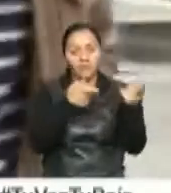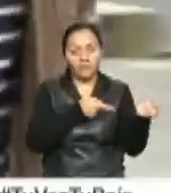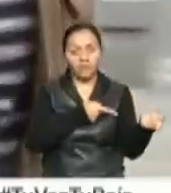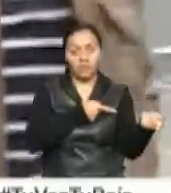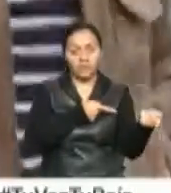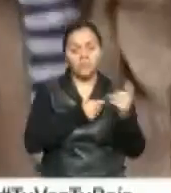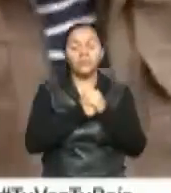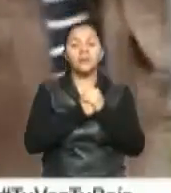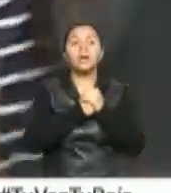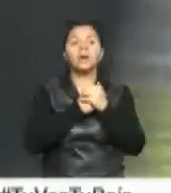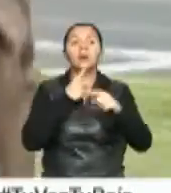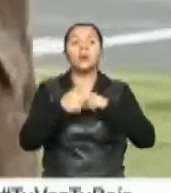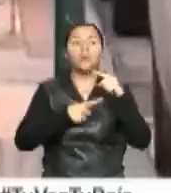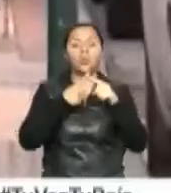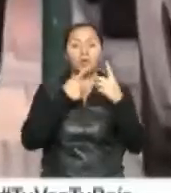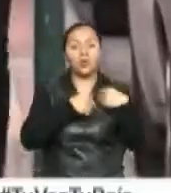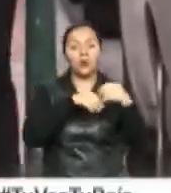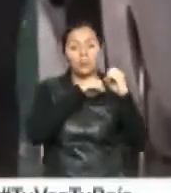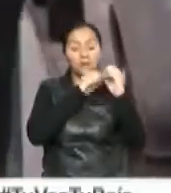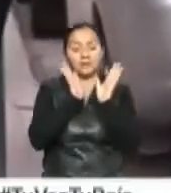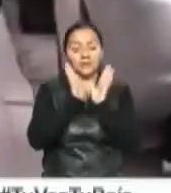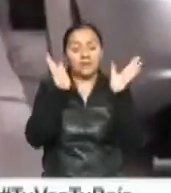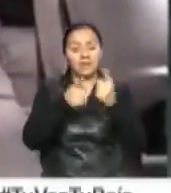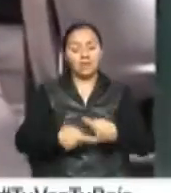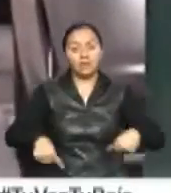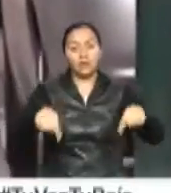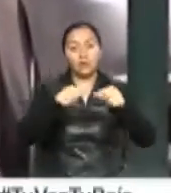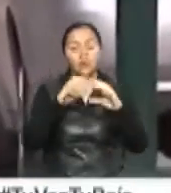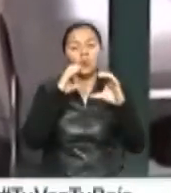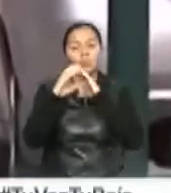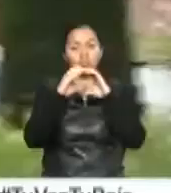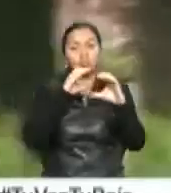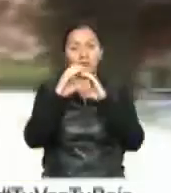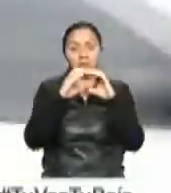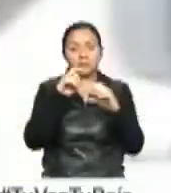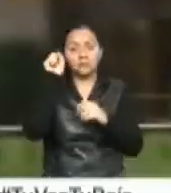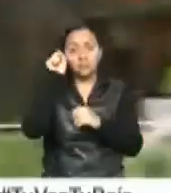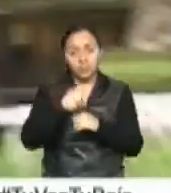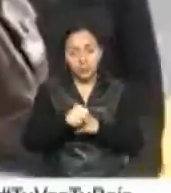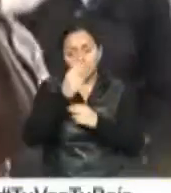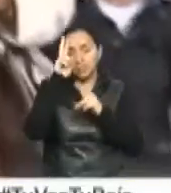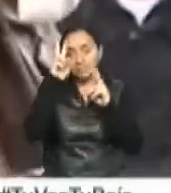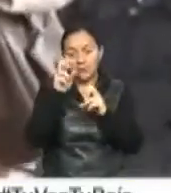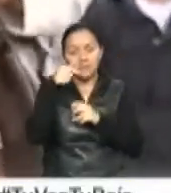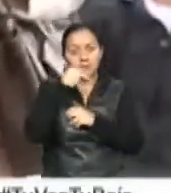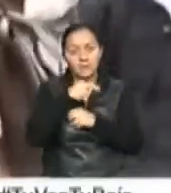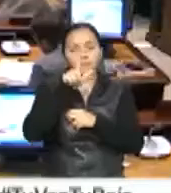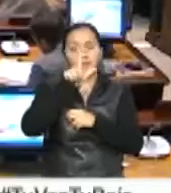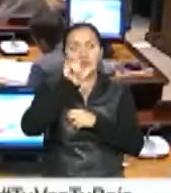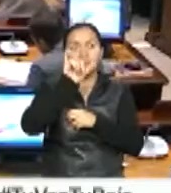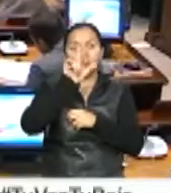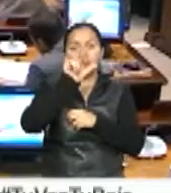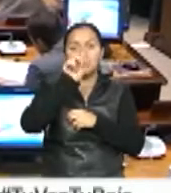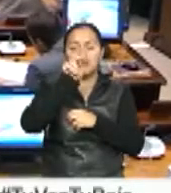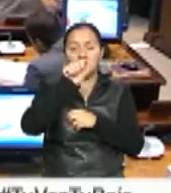Además, se establecen obligaciones generales para los medios de comunicación a la hora de tratar estos casos. Liliana Durán